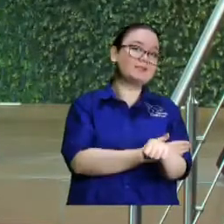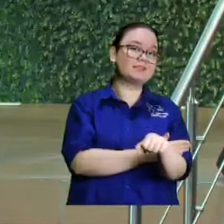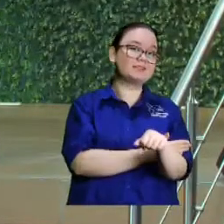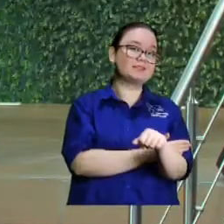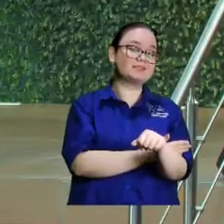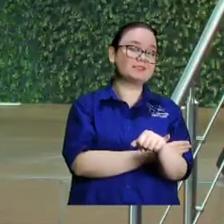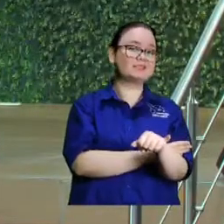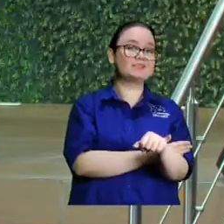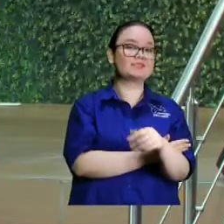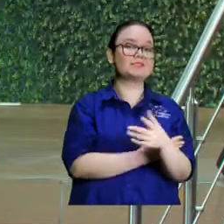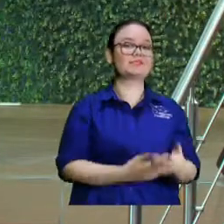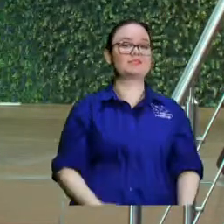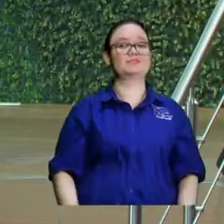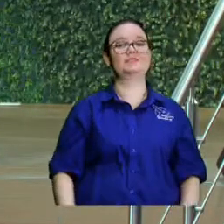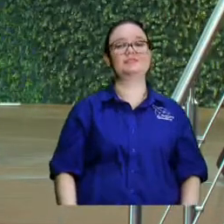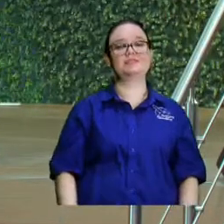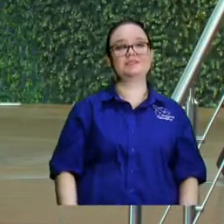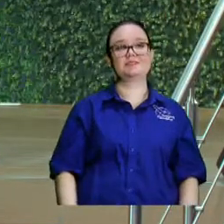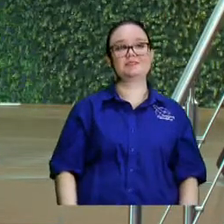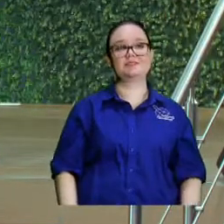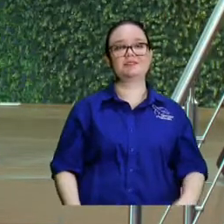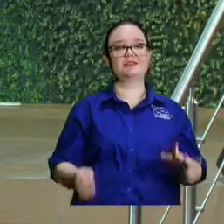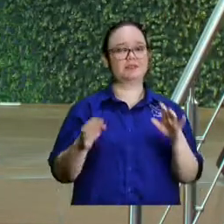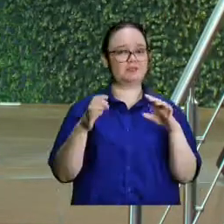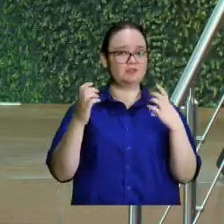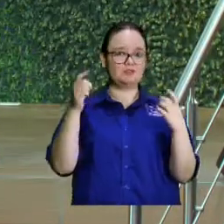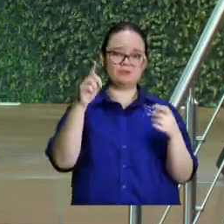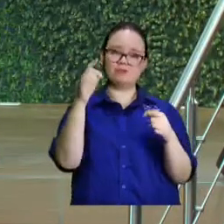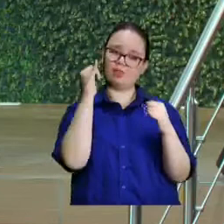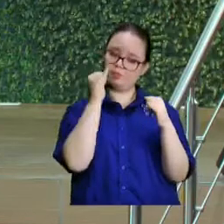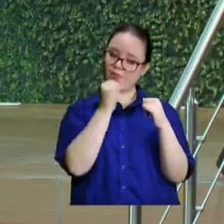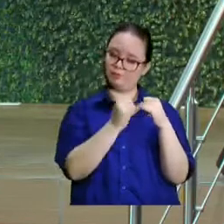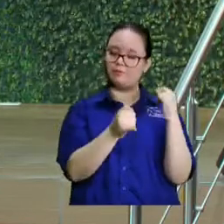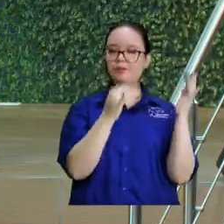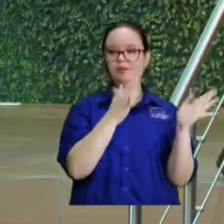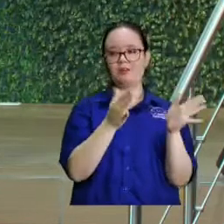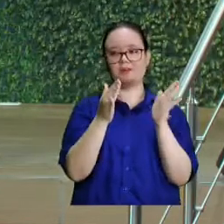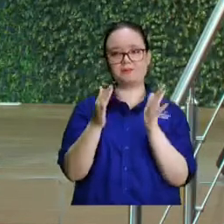Sería bueno, ¿ah? Pero entonces termínese de componer los colochos.